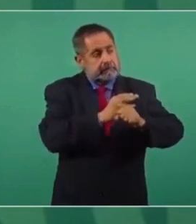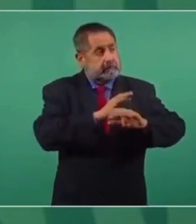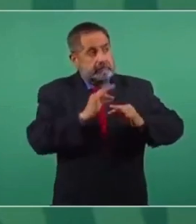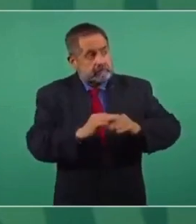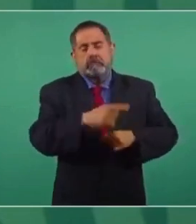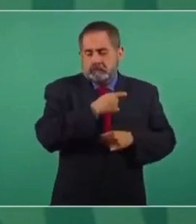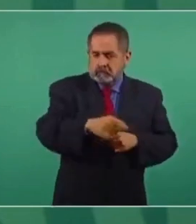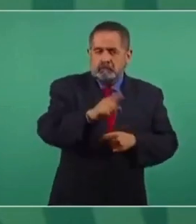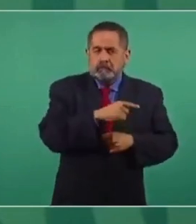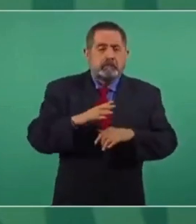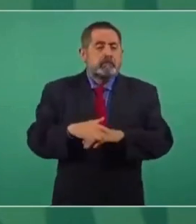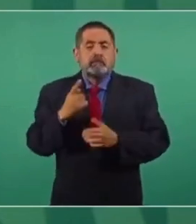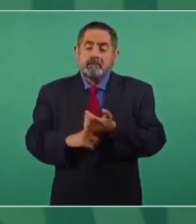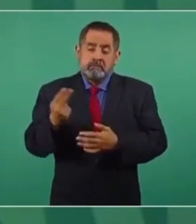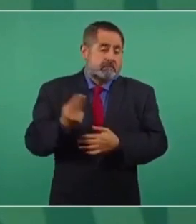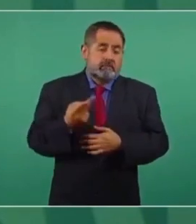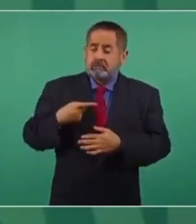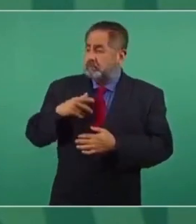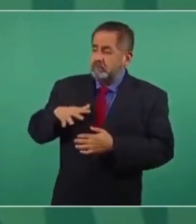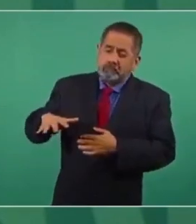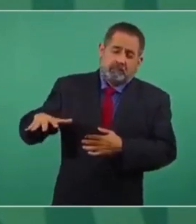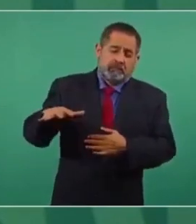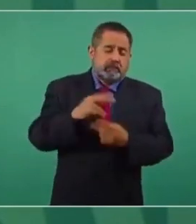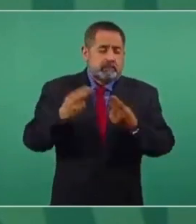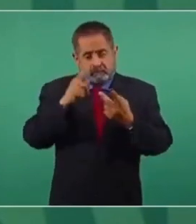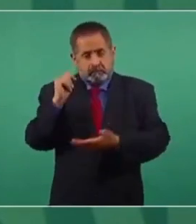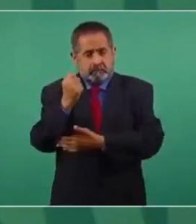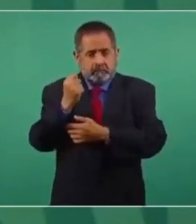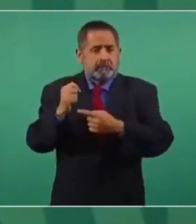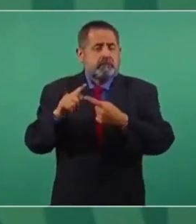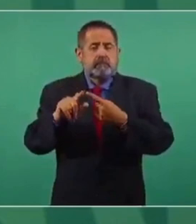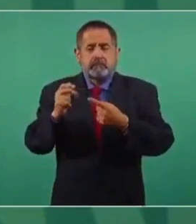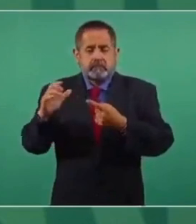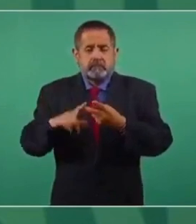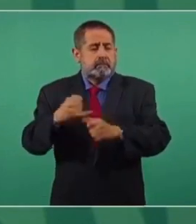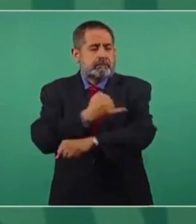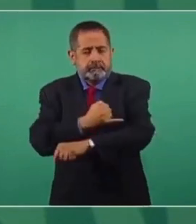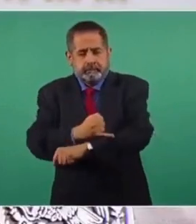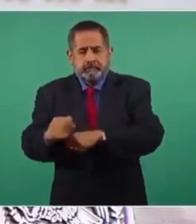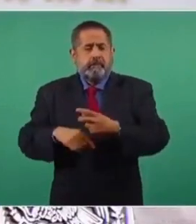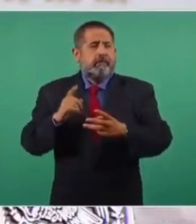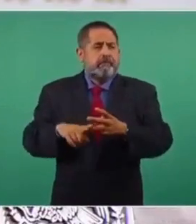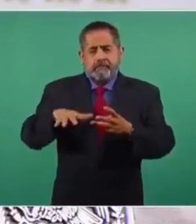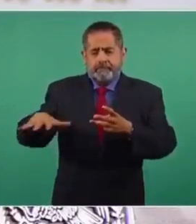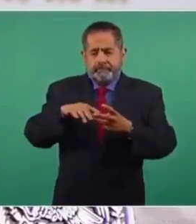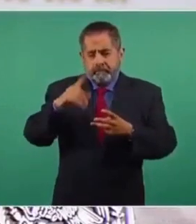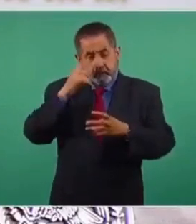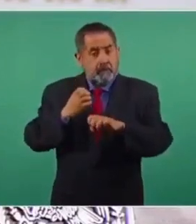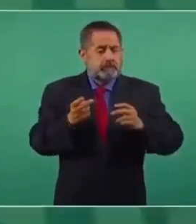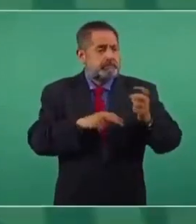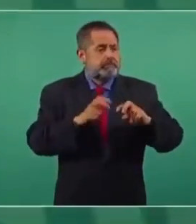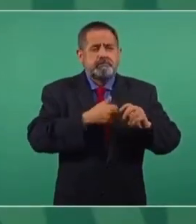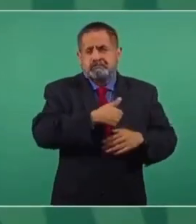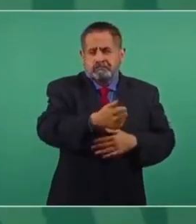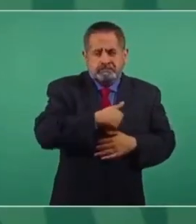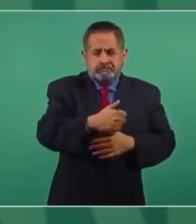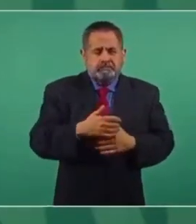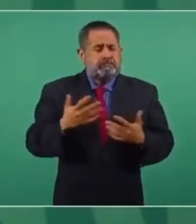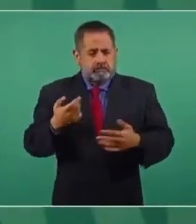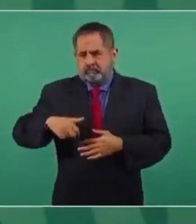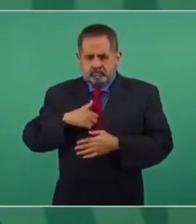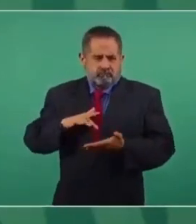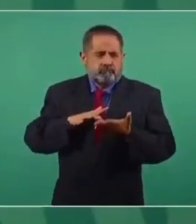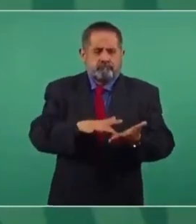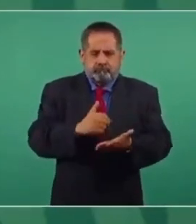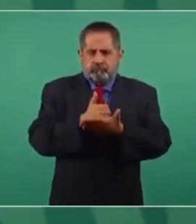es un servicio fundamental para Tláhuac, para Iztapalapa, incluso para el Estado de México. Entonces, vamos a ayudar nosotros